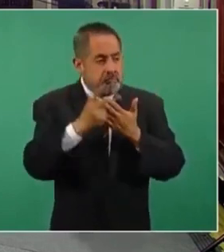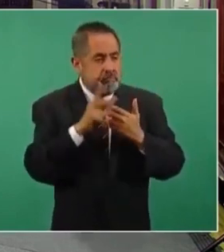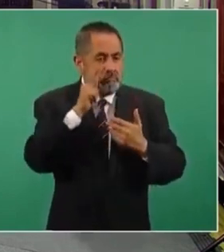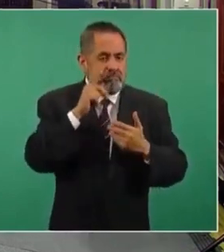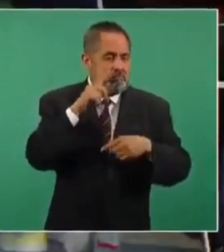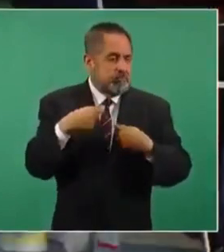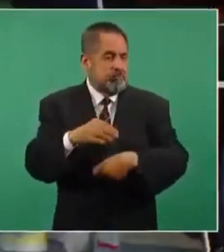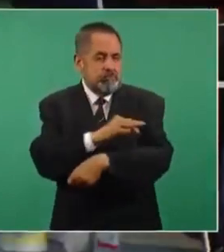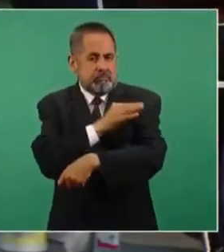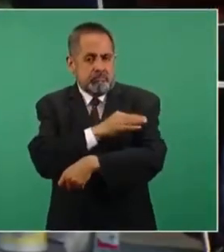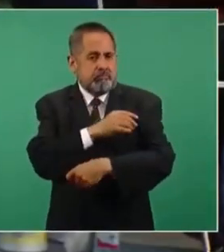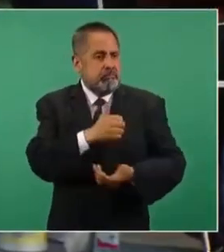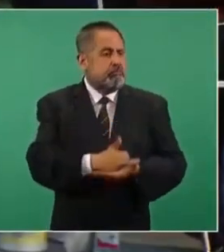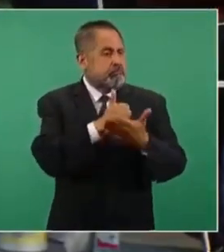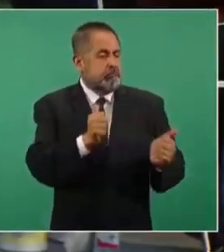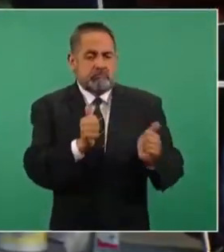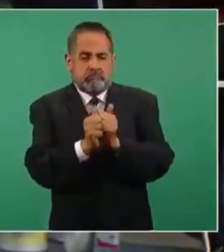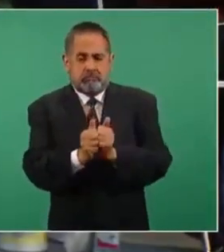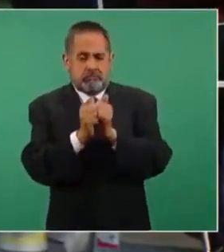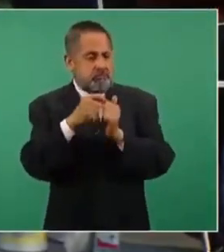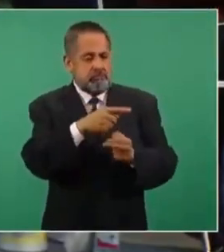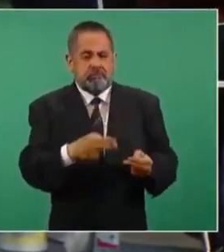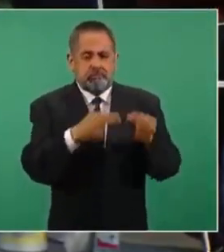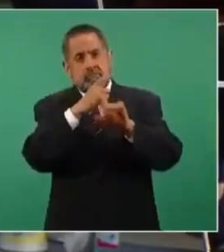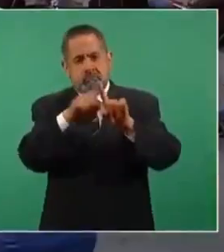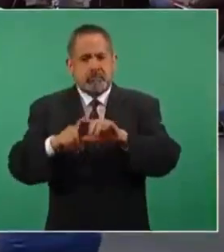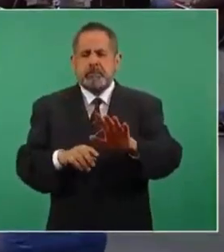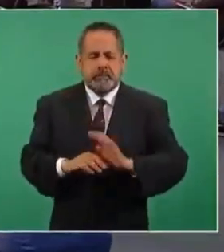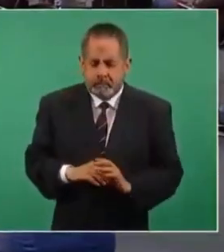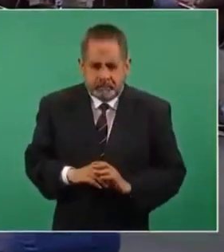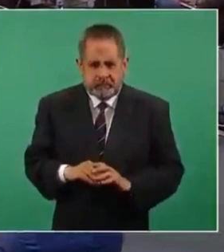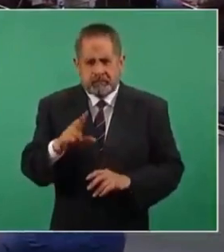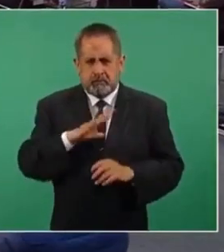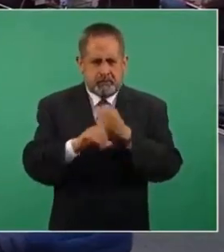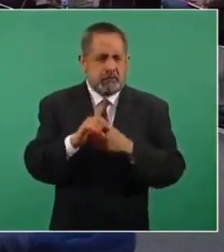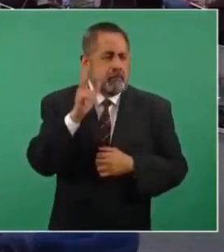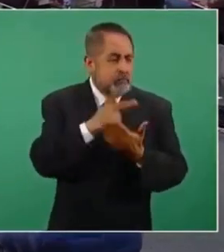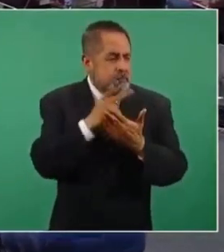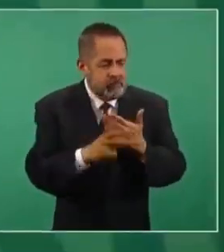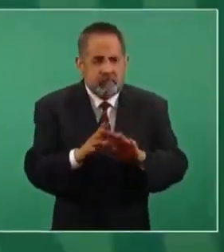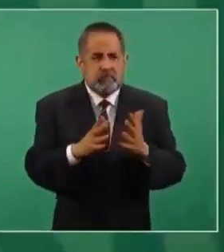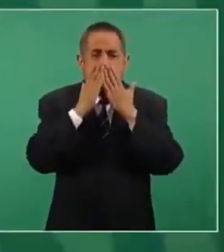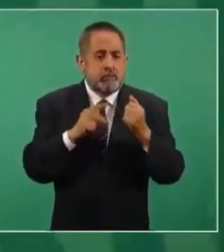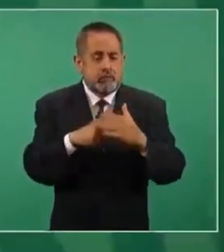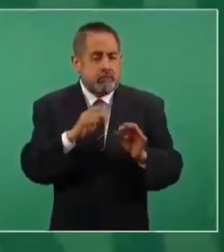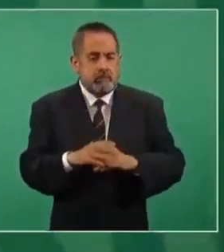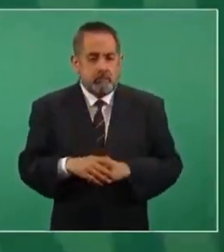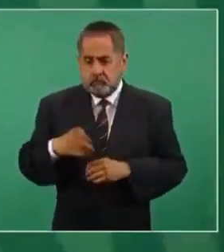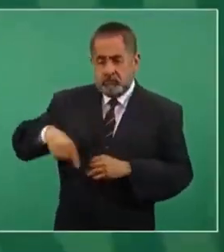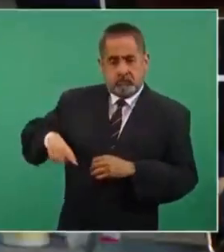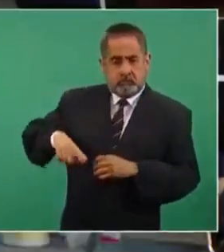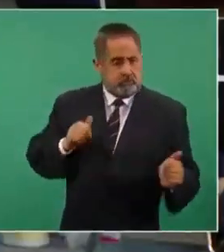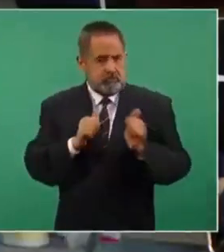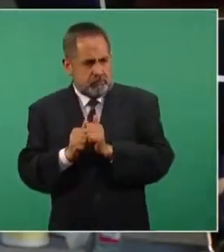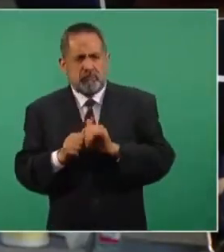aplicación ya de la vacuna donde participan el sector privado. Pero no hay ningún programa piloto, porque no tienen vacuna. Nos están